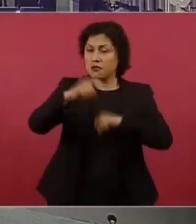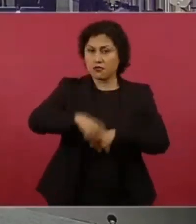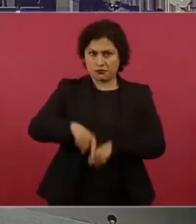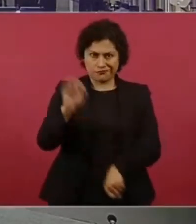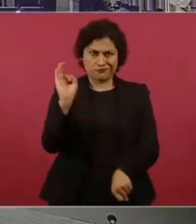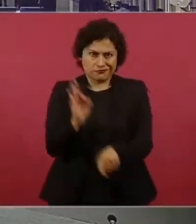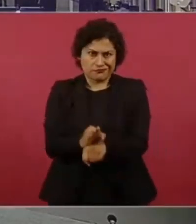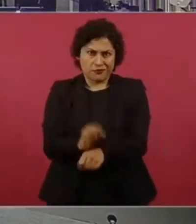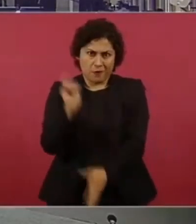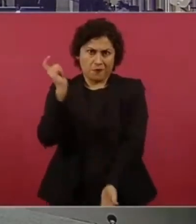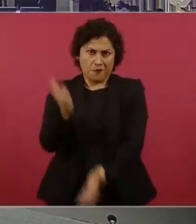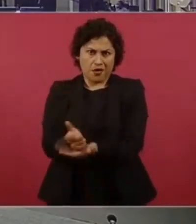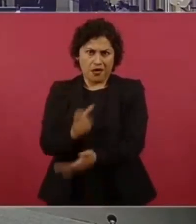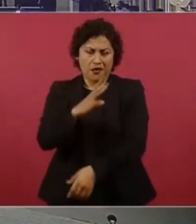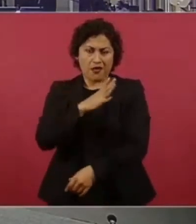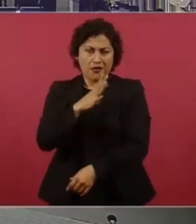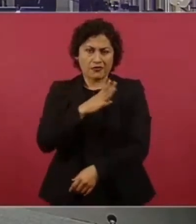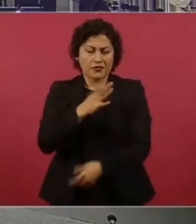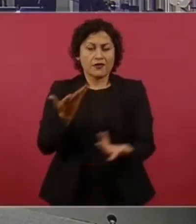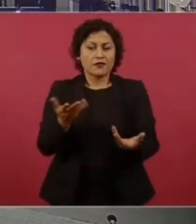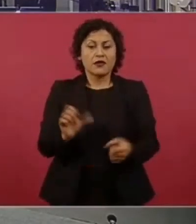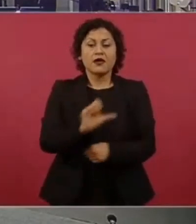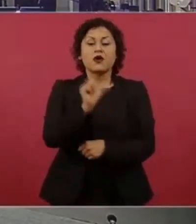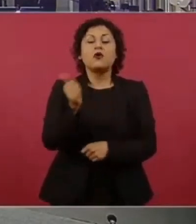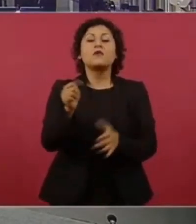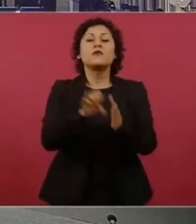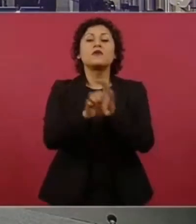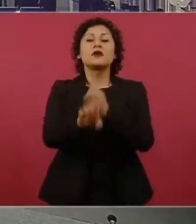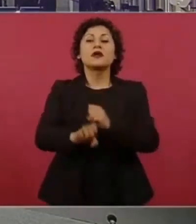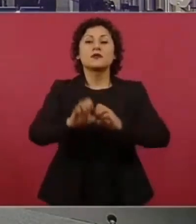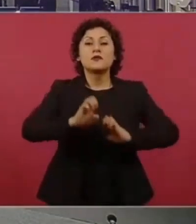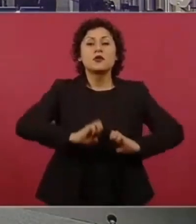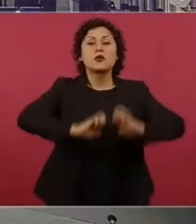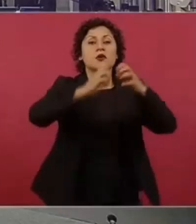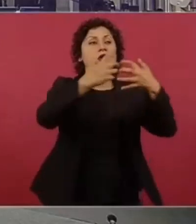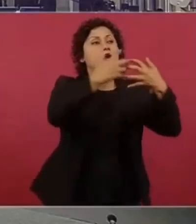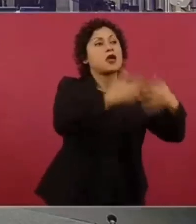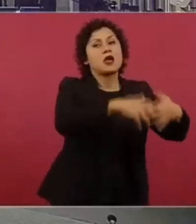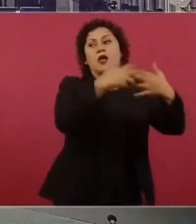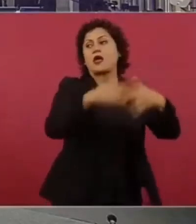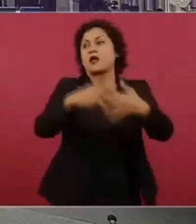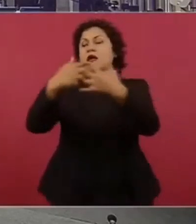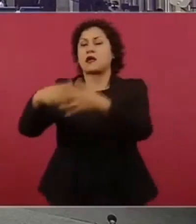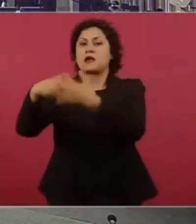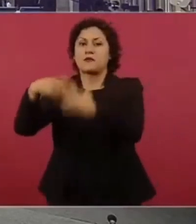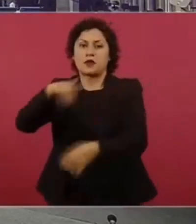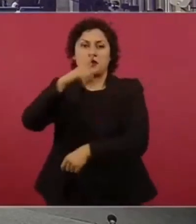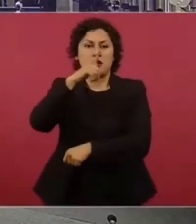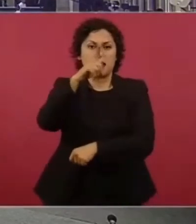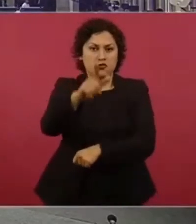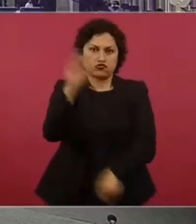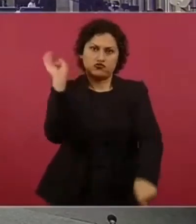Todas las plantas eléctricas. Desde luego, el metro.